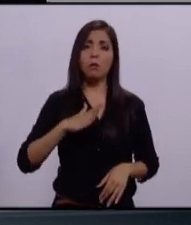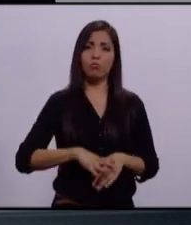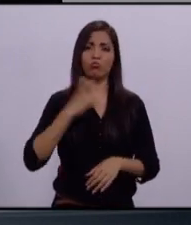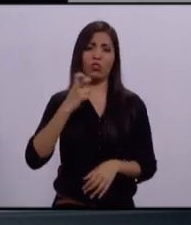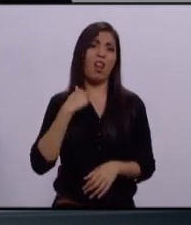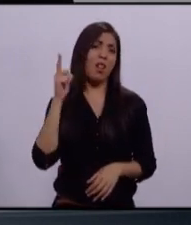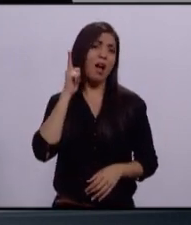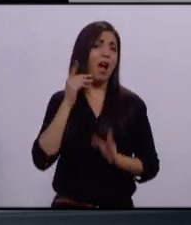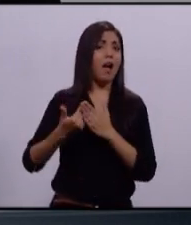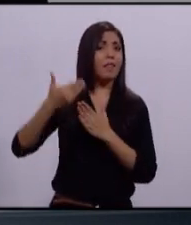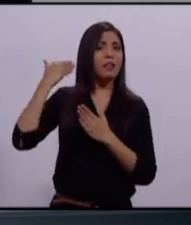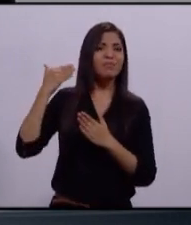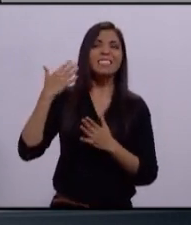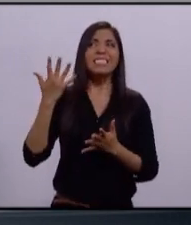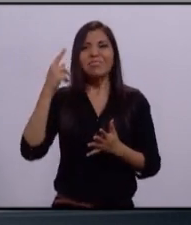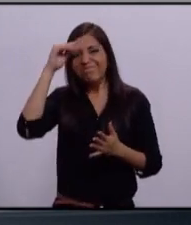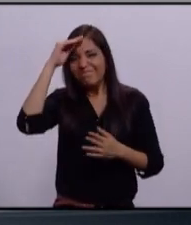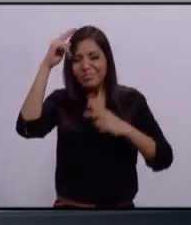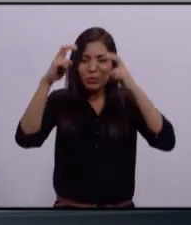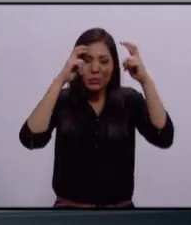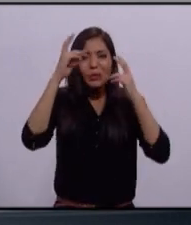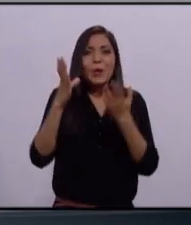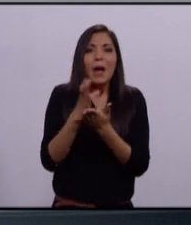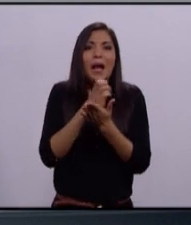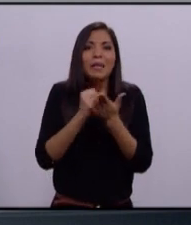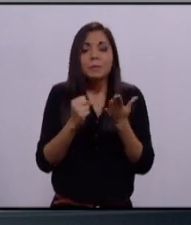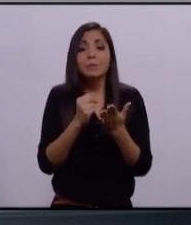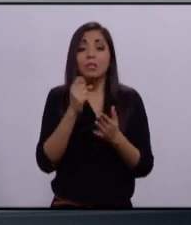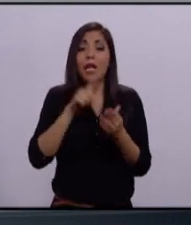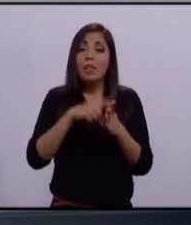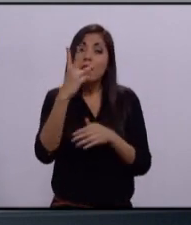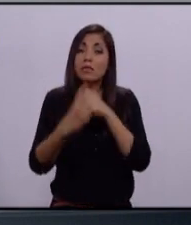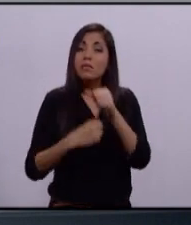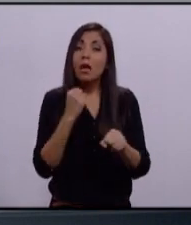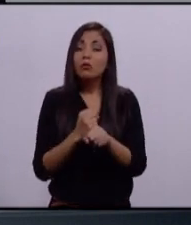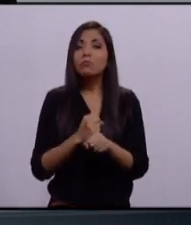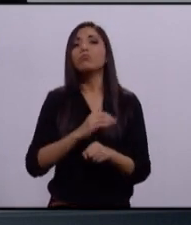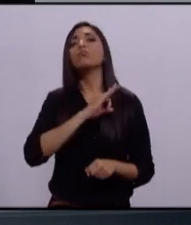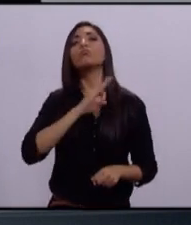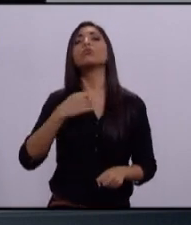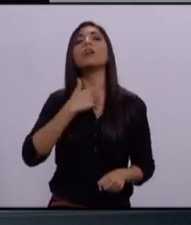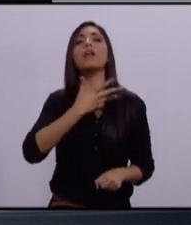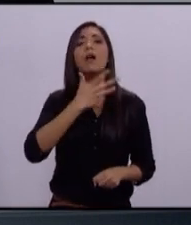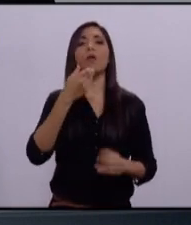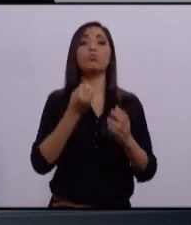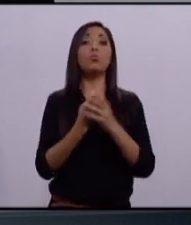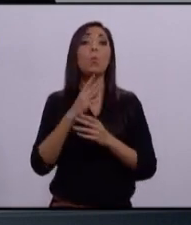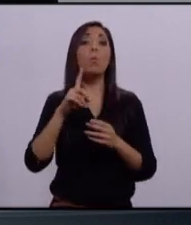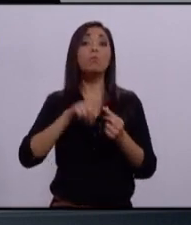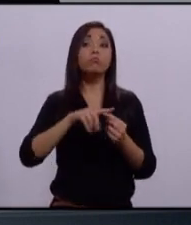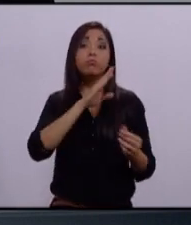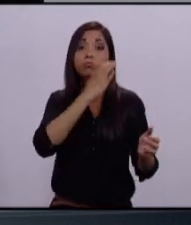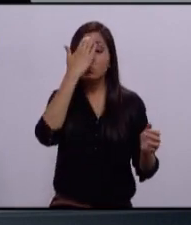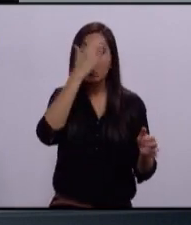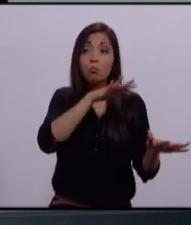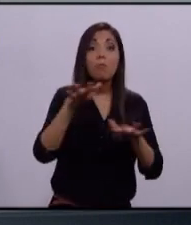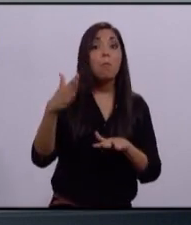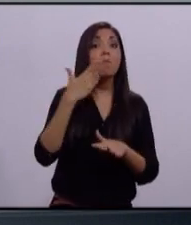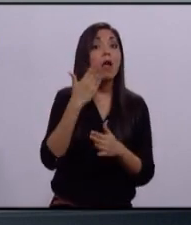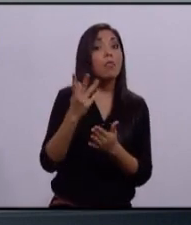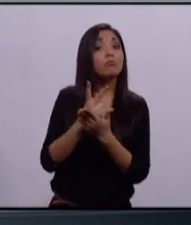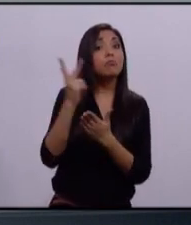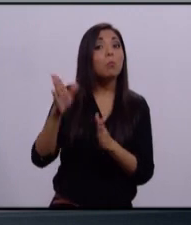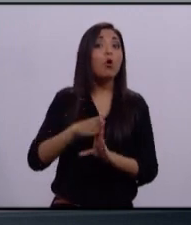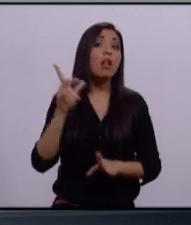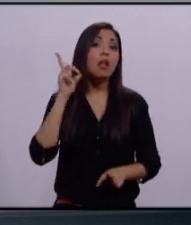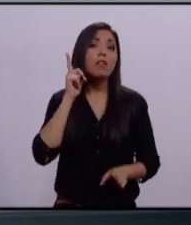reformas ambiciosas y las saqué adelante. En menos de tres años me convertí en el legislador más productivo con iniciativas como la Ley